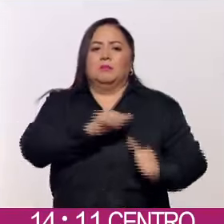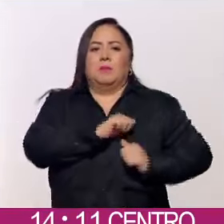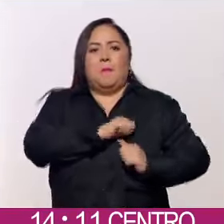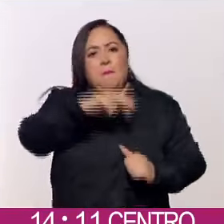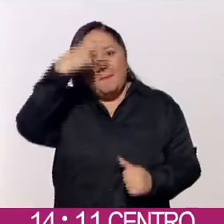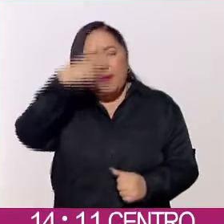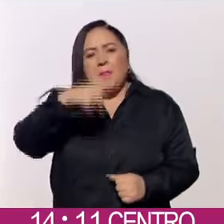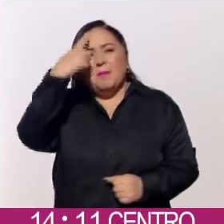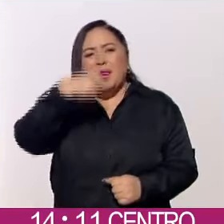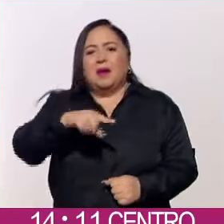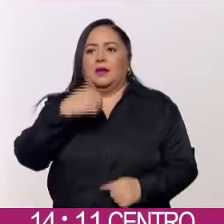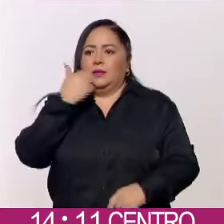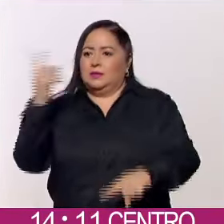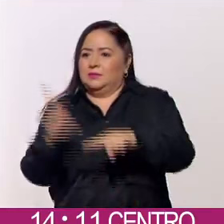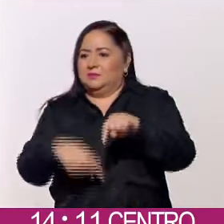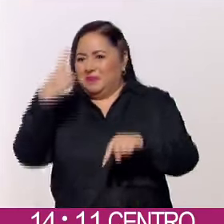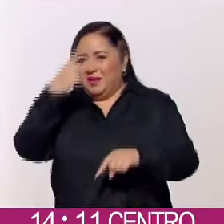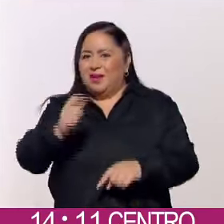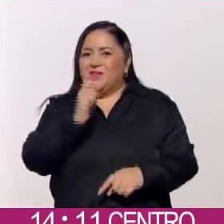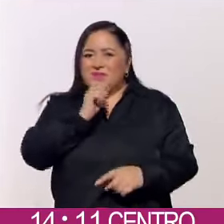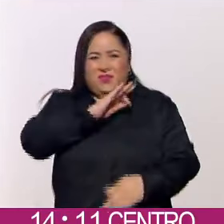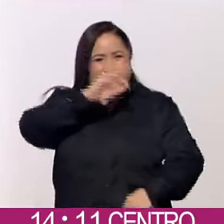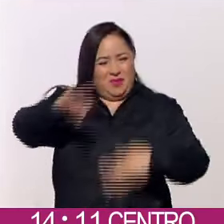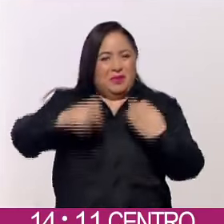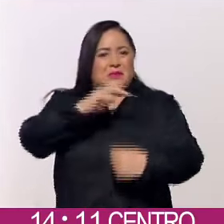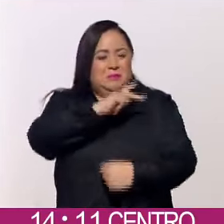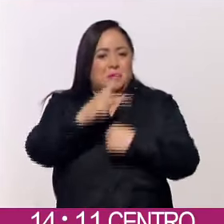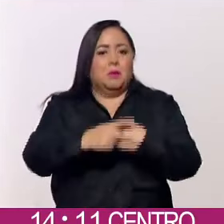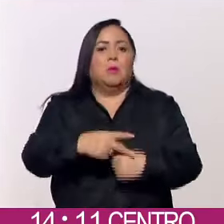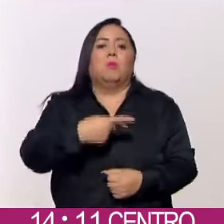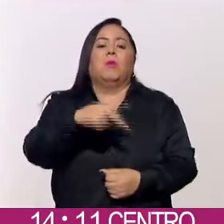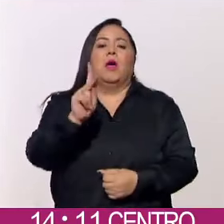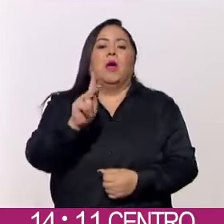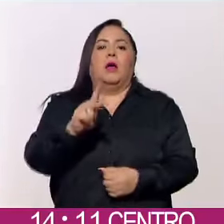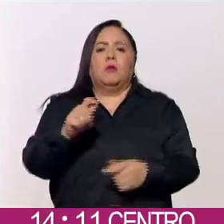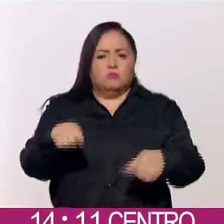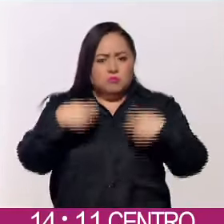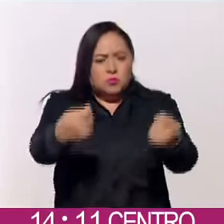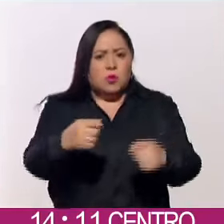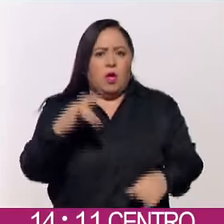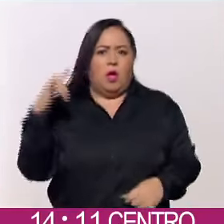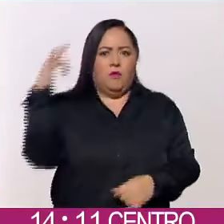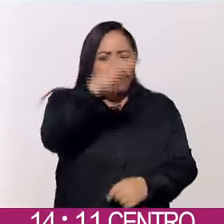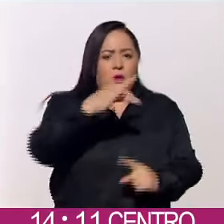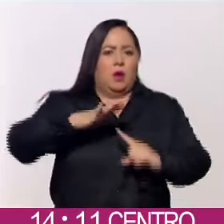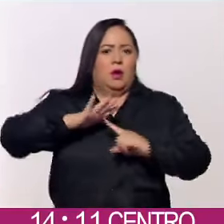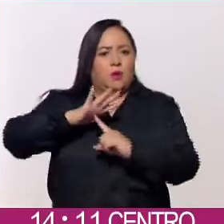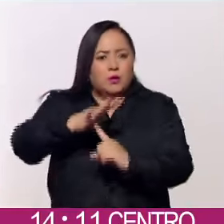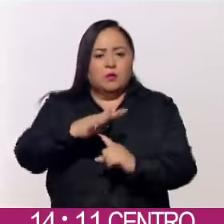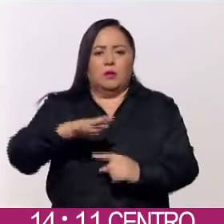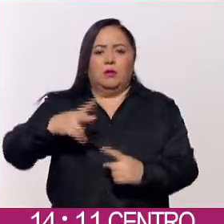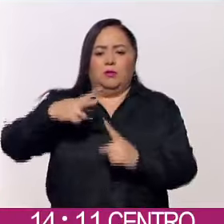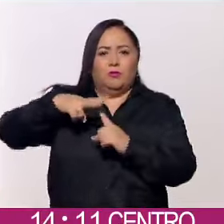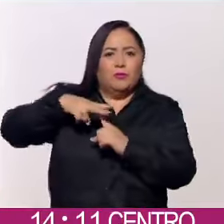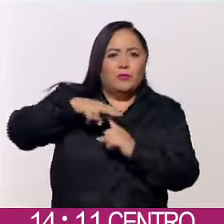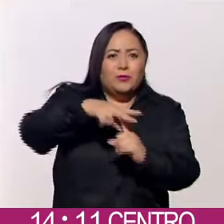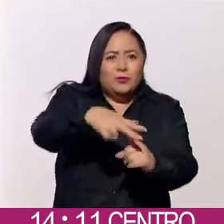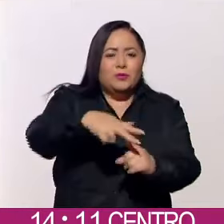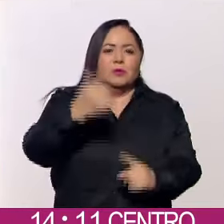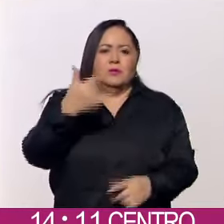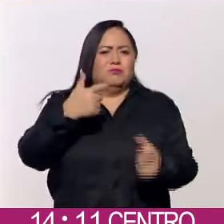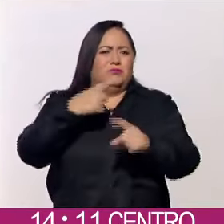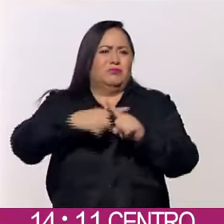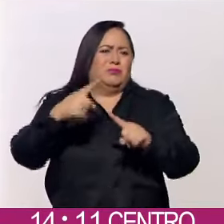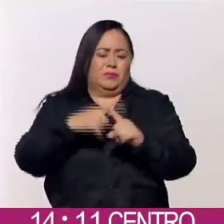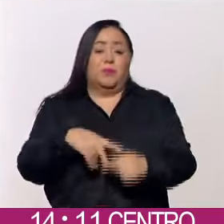México para combatir a los traficantes en todo el país y se le equipó con aviones, helicópteros, drones y armamento.